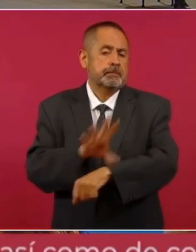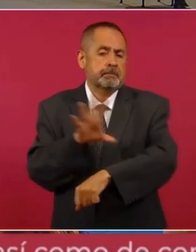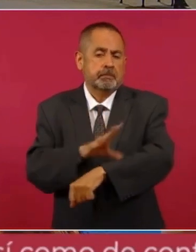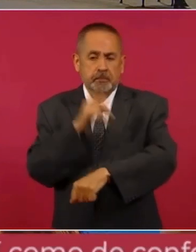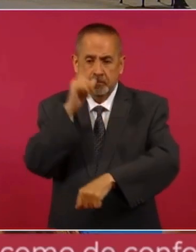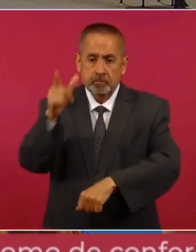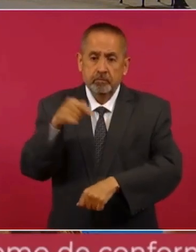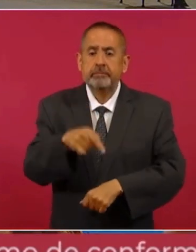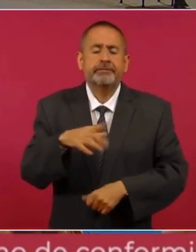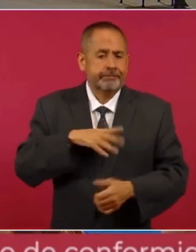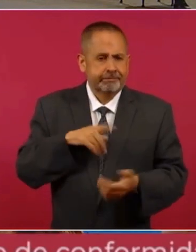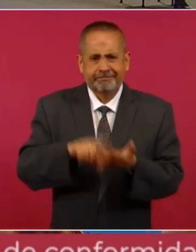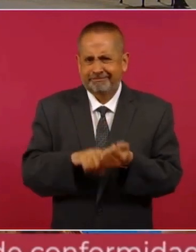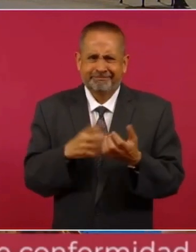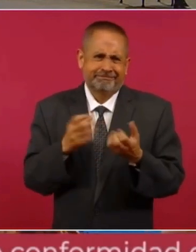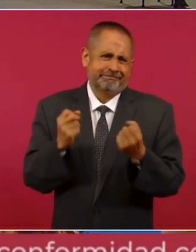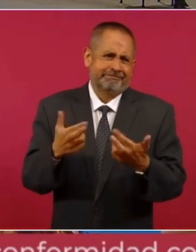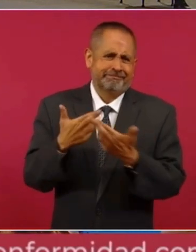hay agua